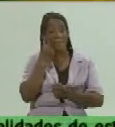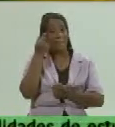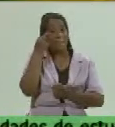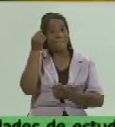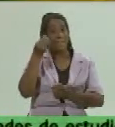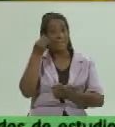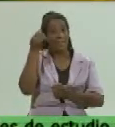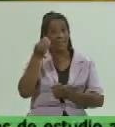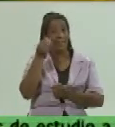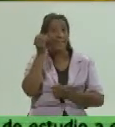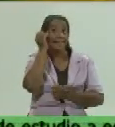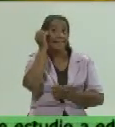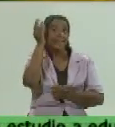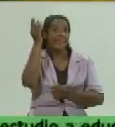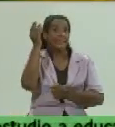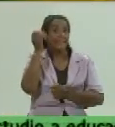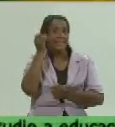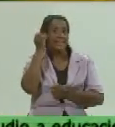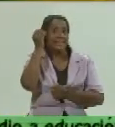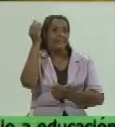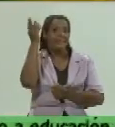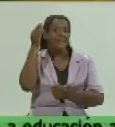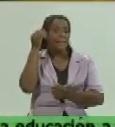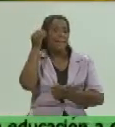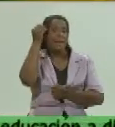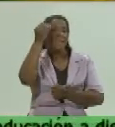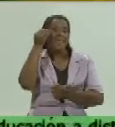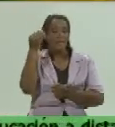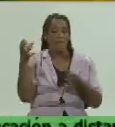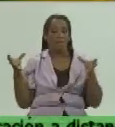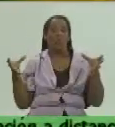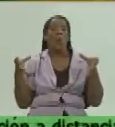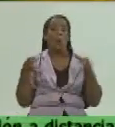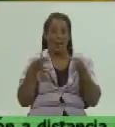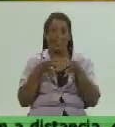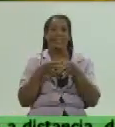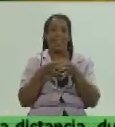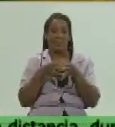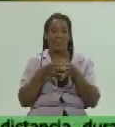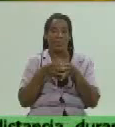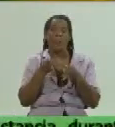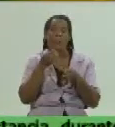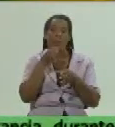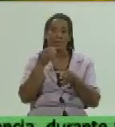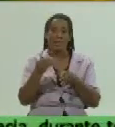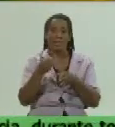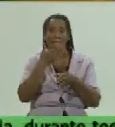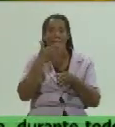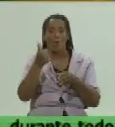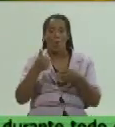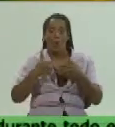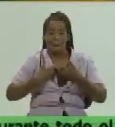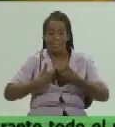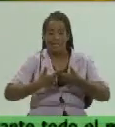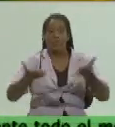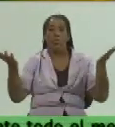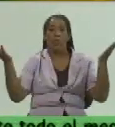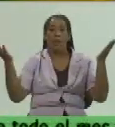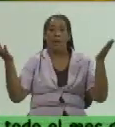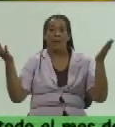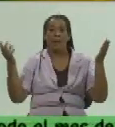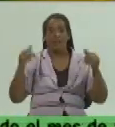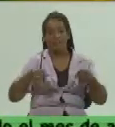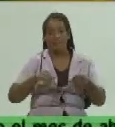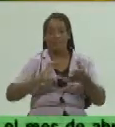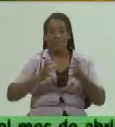la creatividad el pensamiento colectivo nos va a dar la posibilidad también de tener una mayor apertura en ese sentido